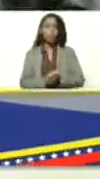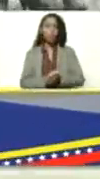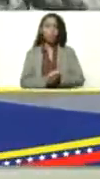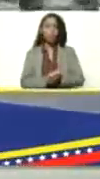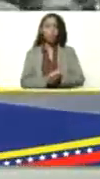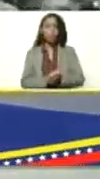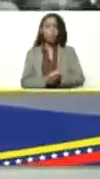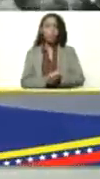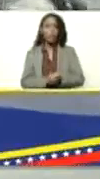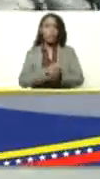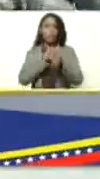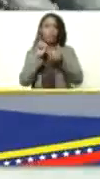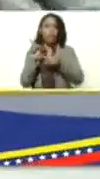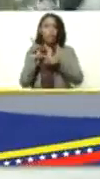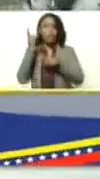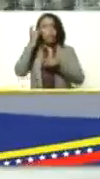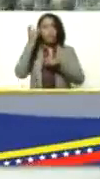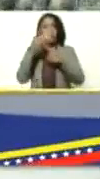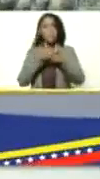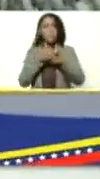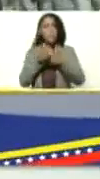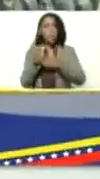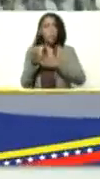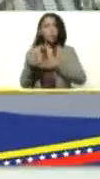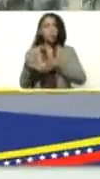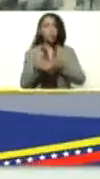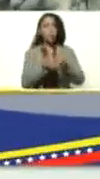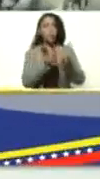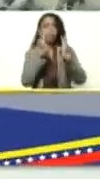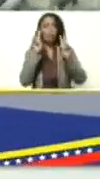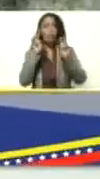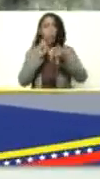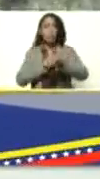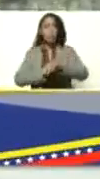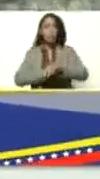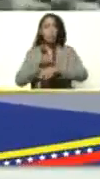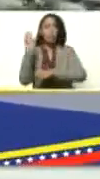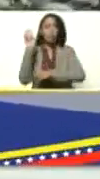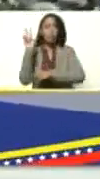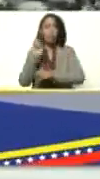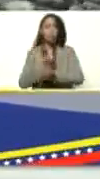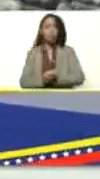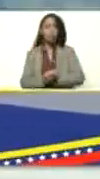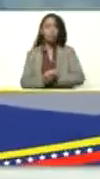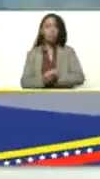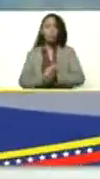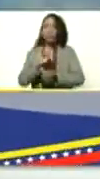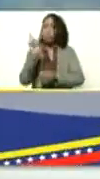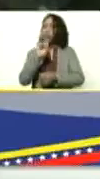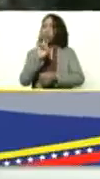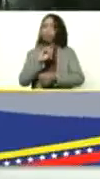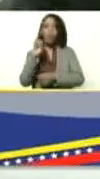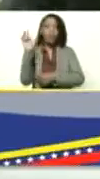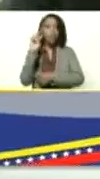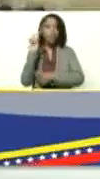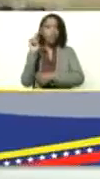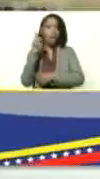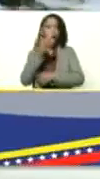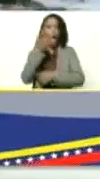de estas ideas para abrirle camino a la nueva época venezolana no es la Venezuela del 90